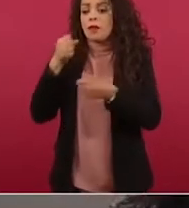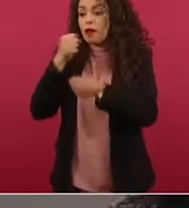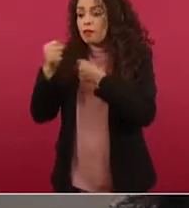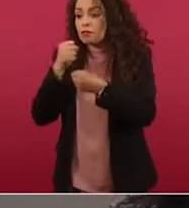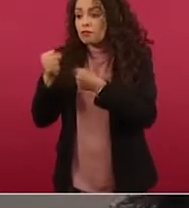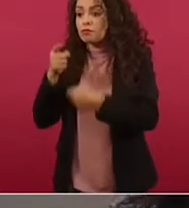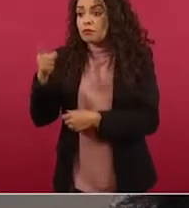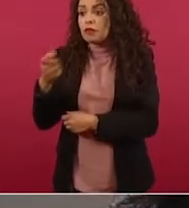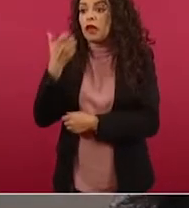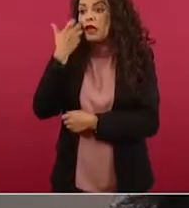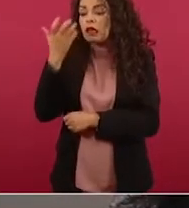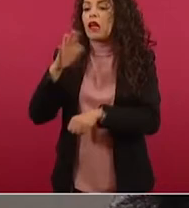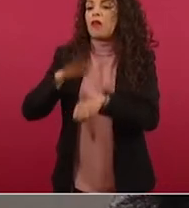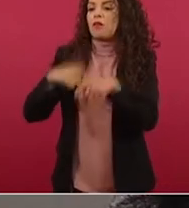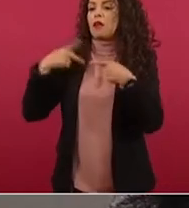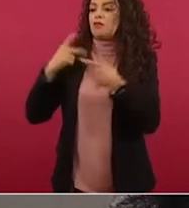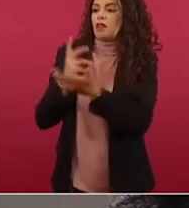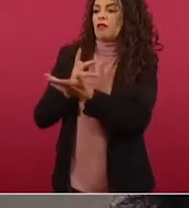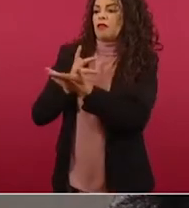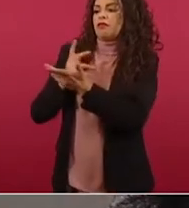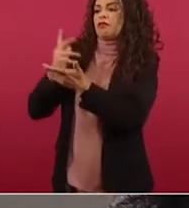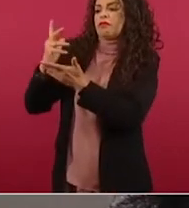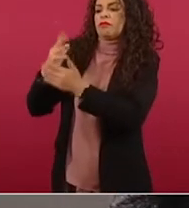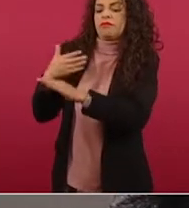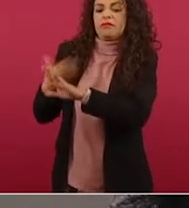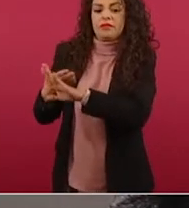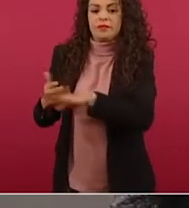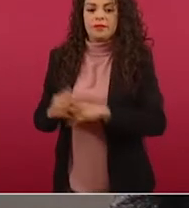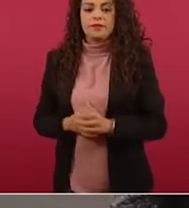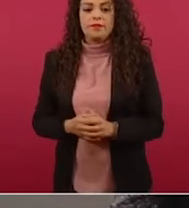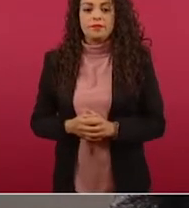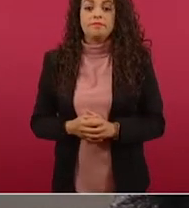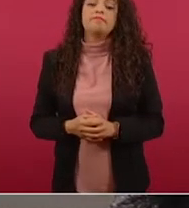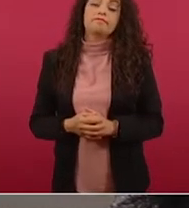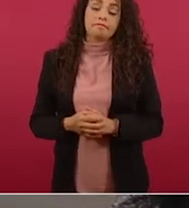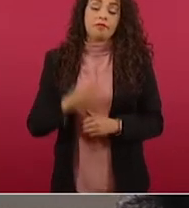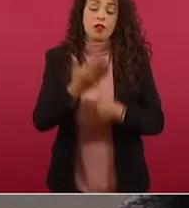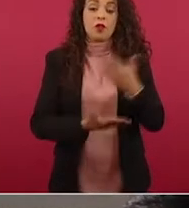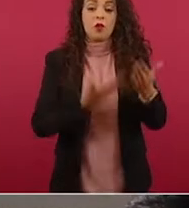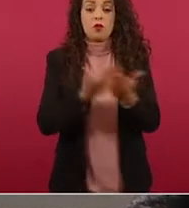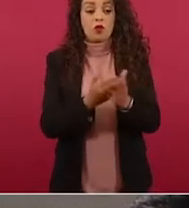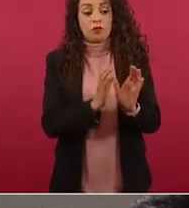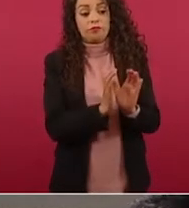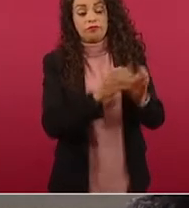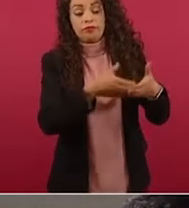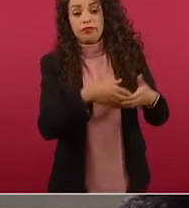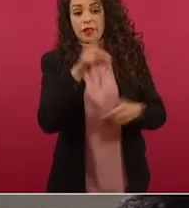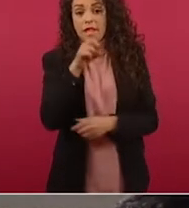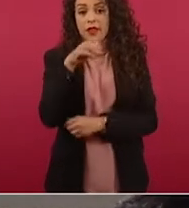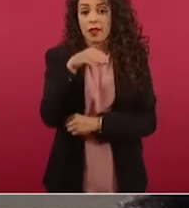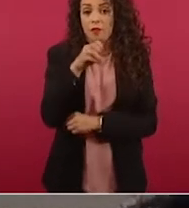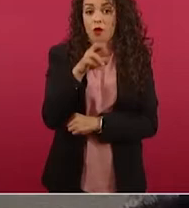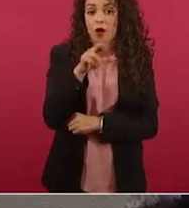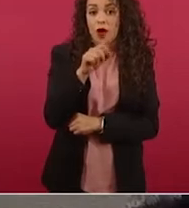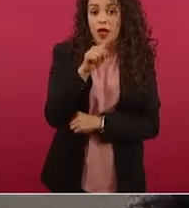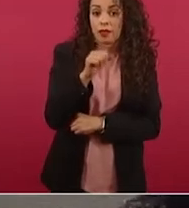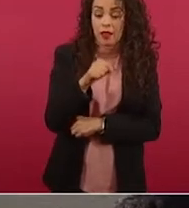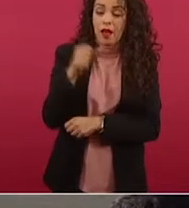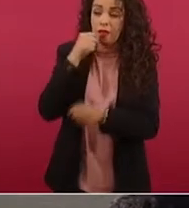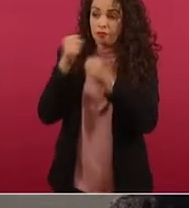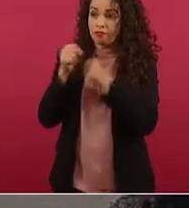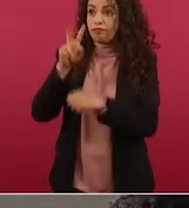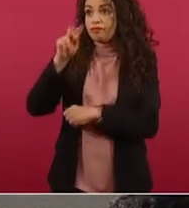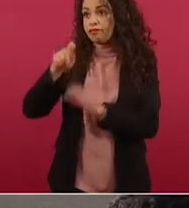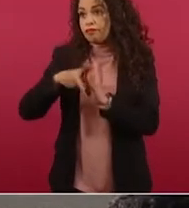que quiere la mayoría de la gente con la que hemos hablado aquí. Las propuestas de los demócratas y de los medios de comunicación inevitablemente cuando algún